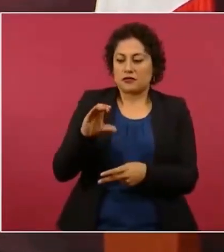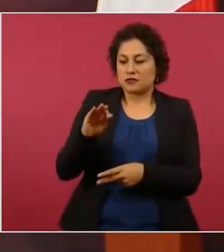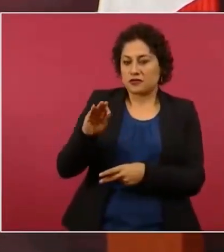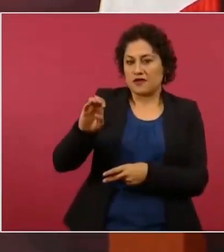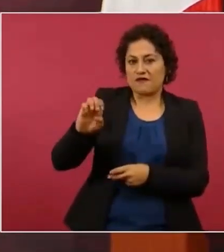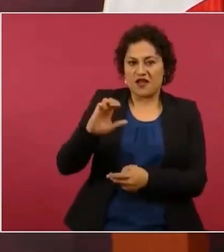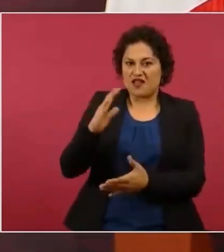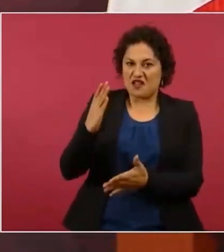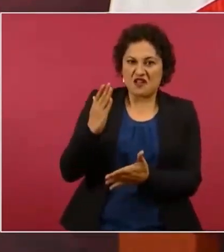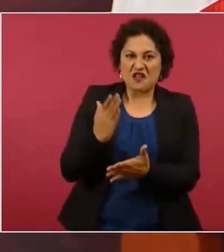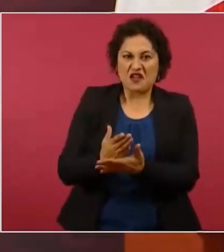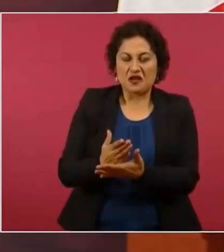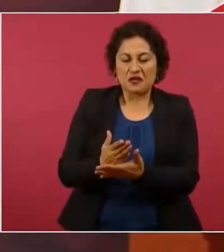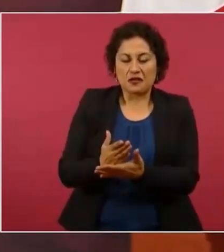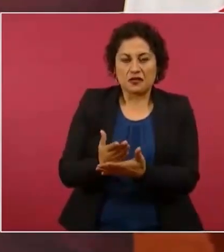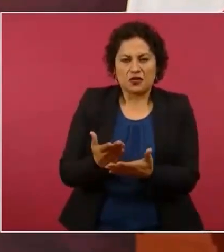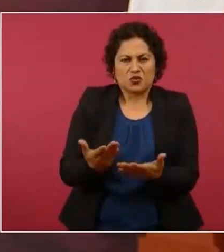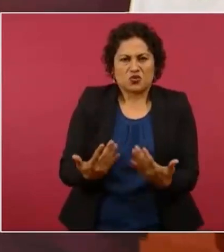No,